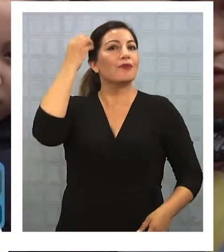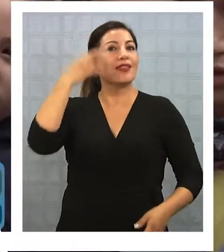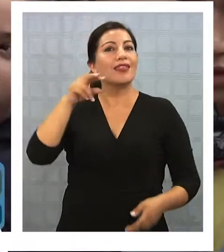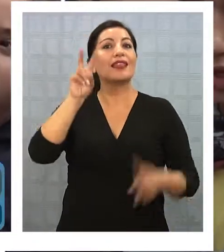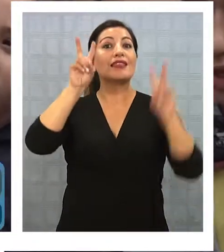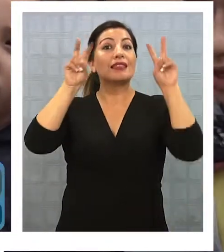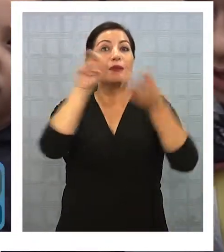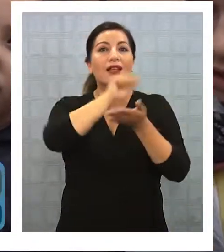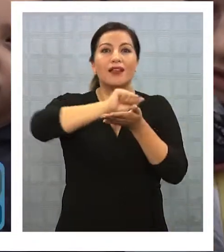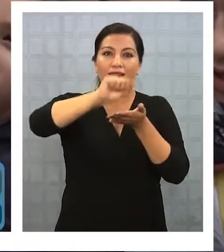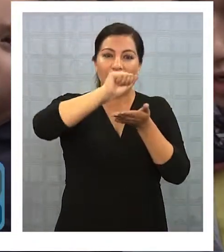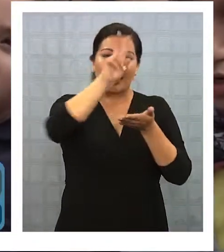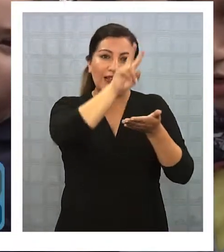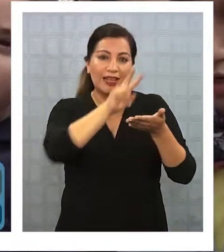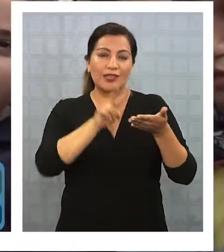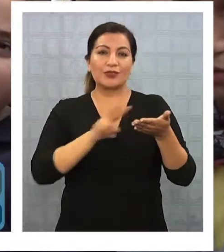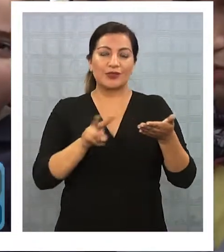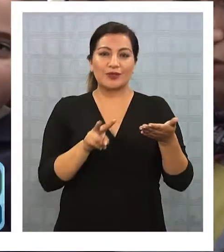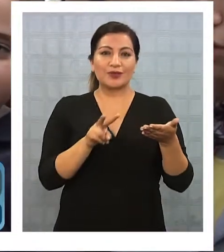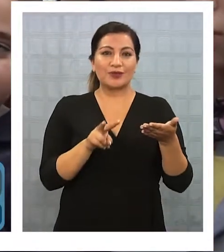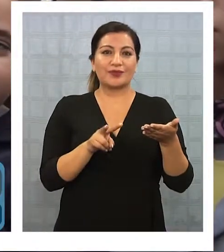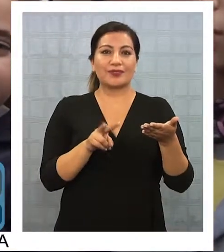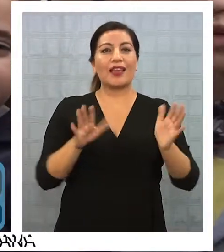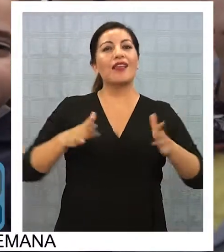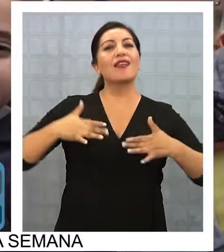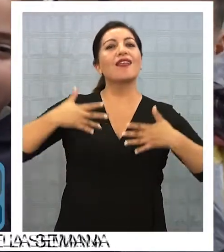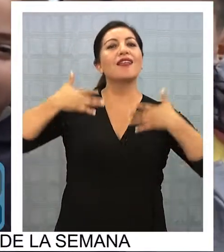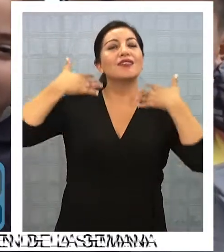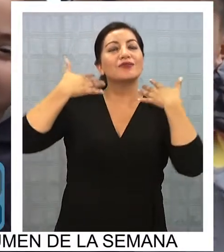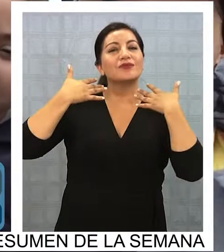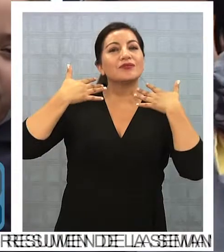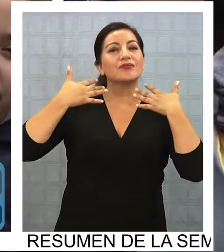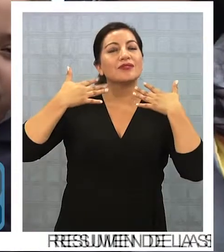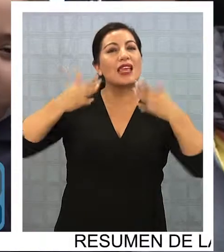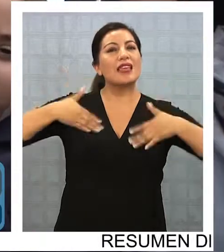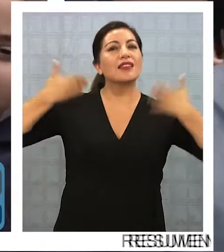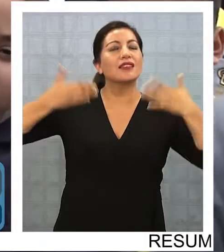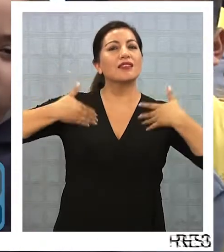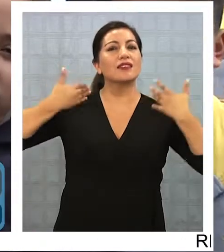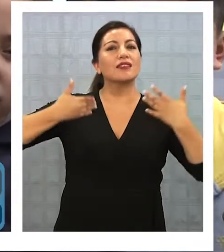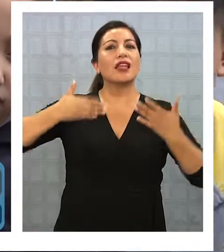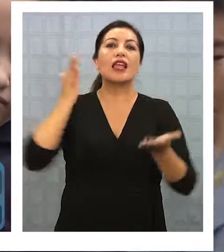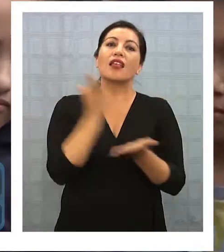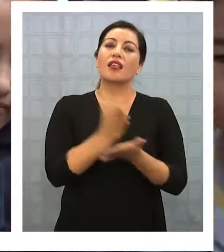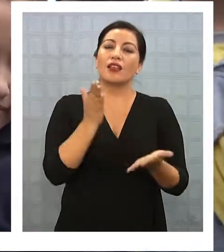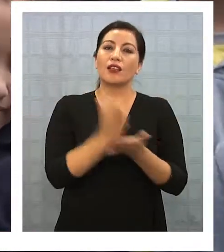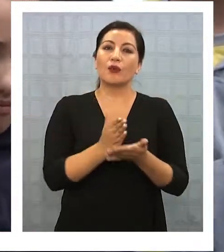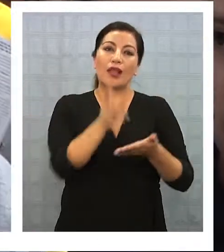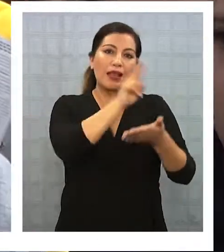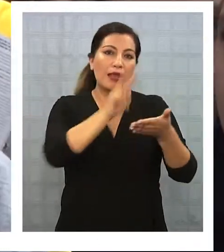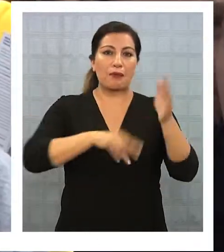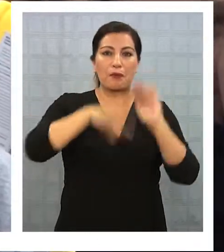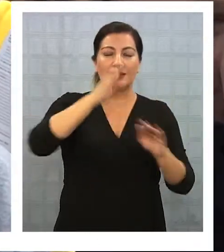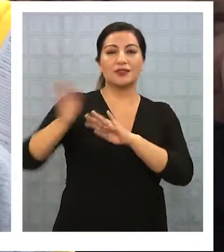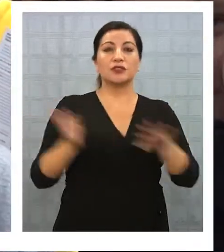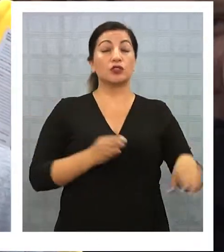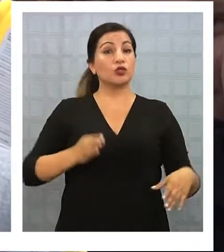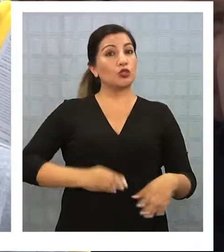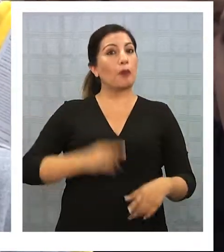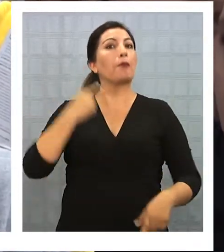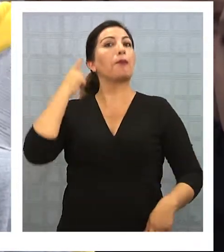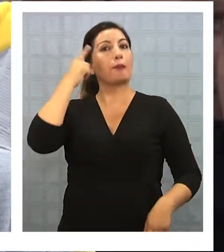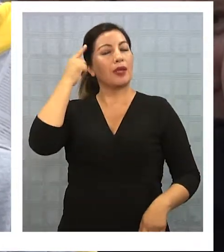sobre la lectura y así inspirarnos en el colegio a leer más. Me pareció